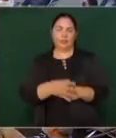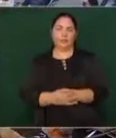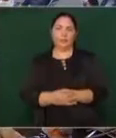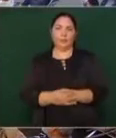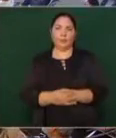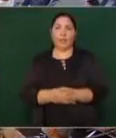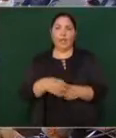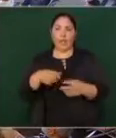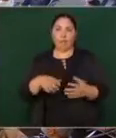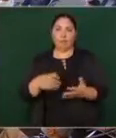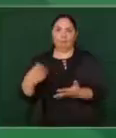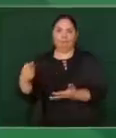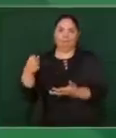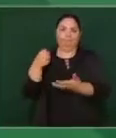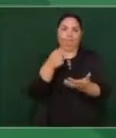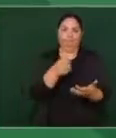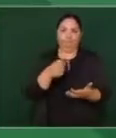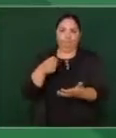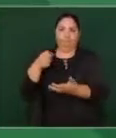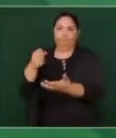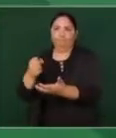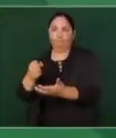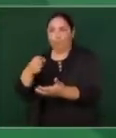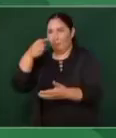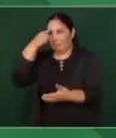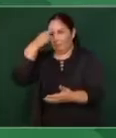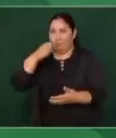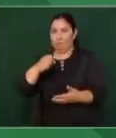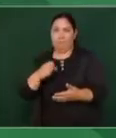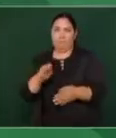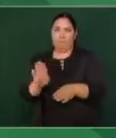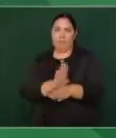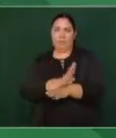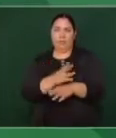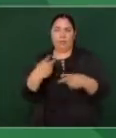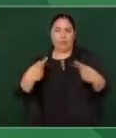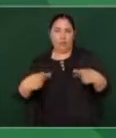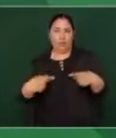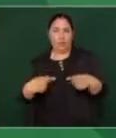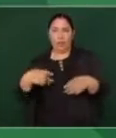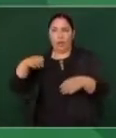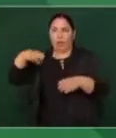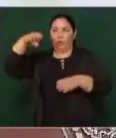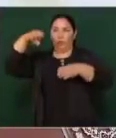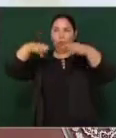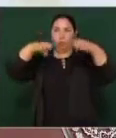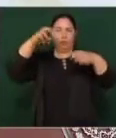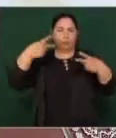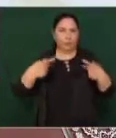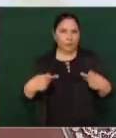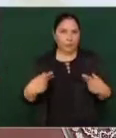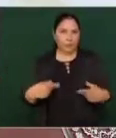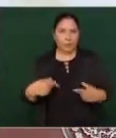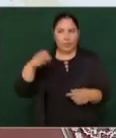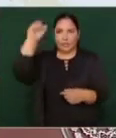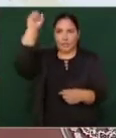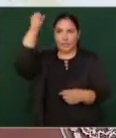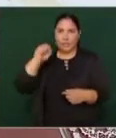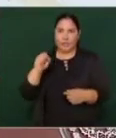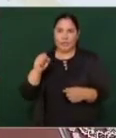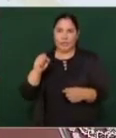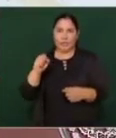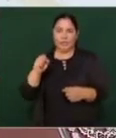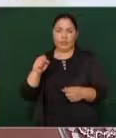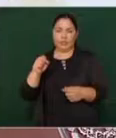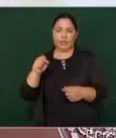destinando muchos recursos para el bienestar de la gente. Todos los adultos mayores de Sinaloa, hasta se